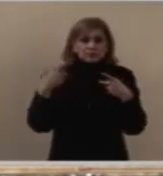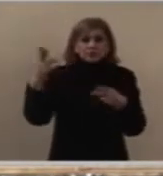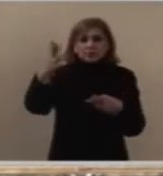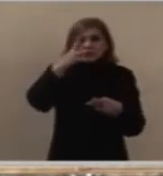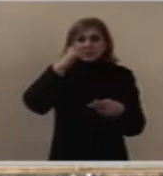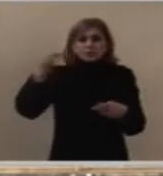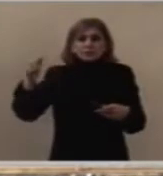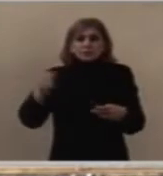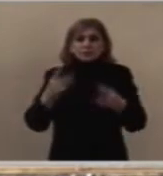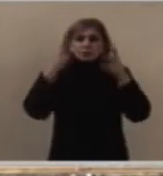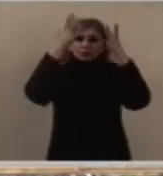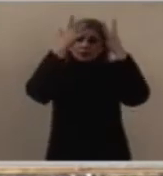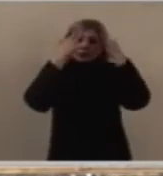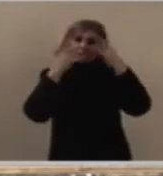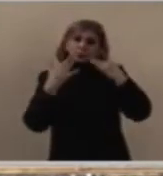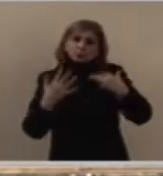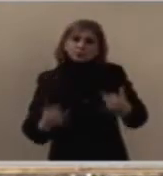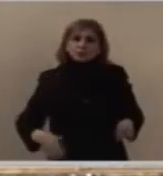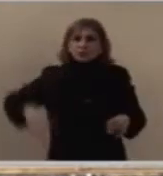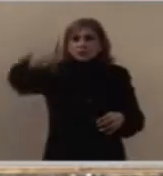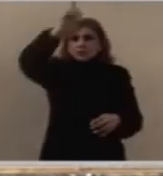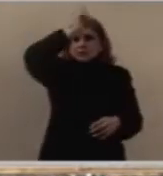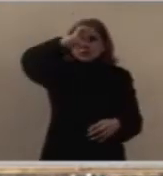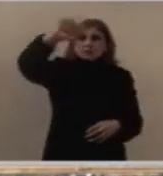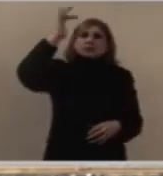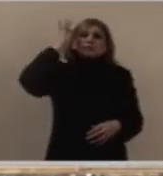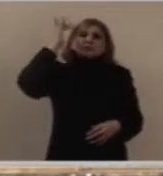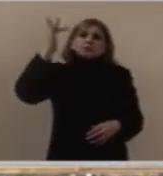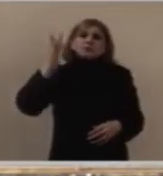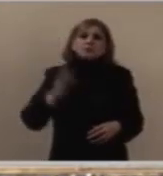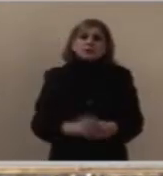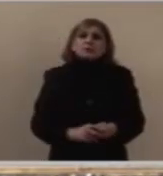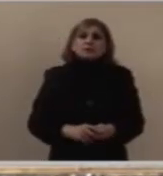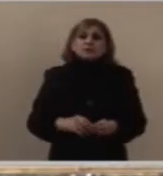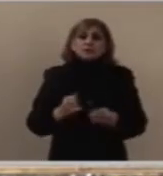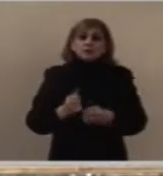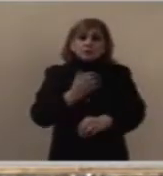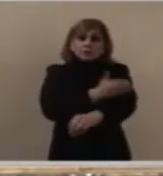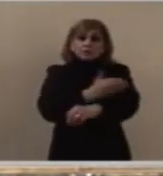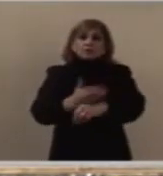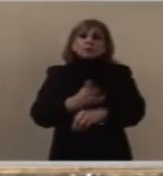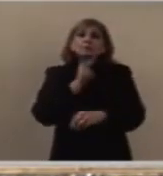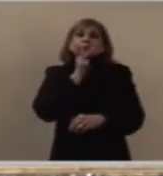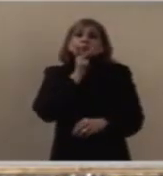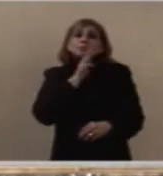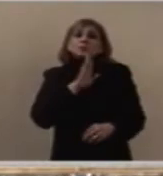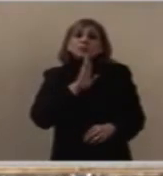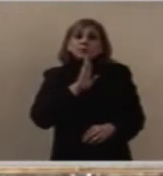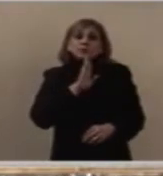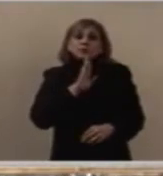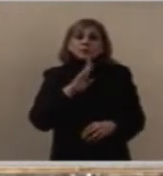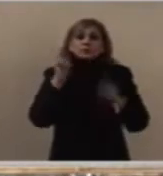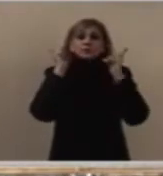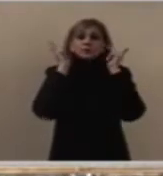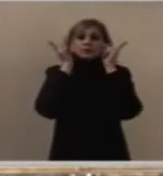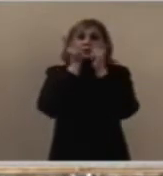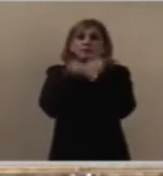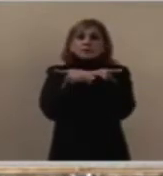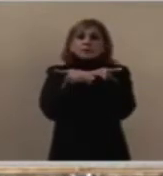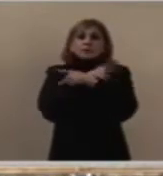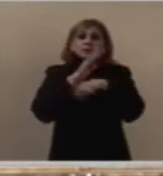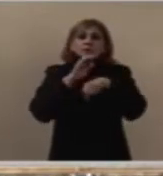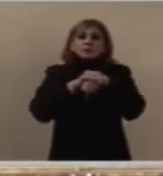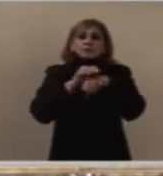del Espíritu Santo, porque junto con sus papás, sus padrinos y